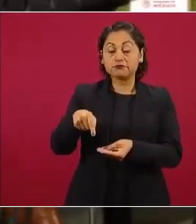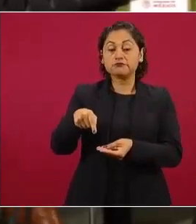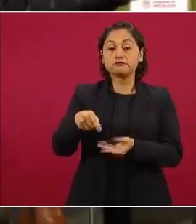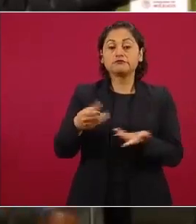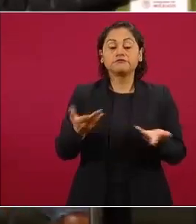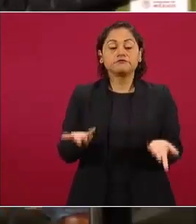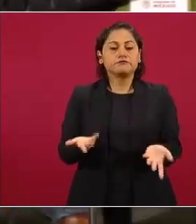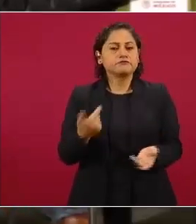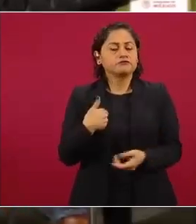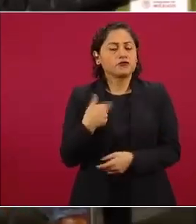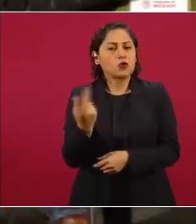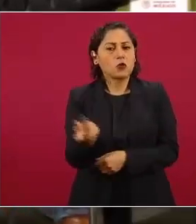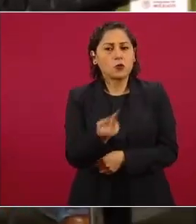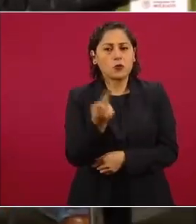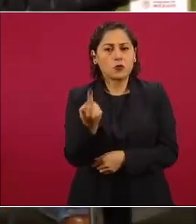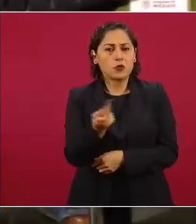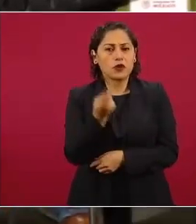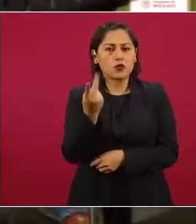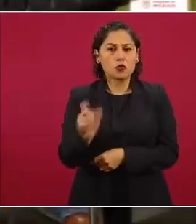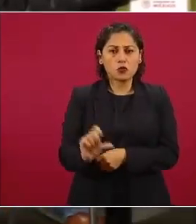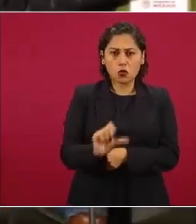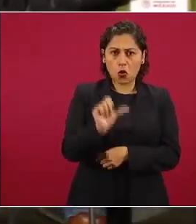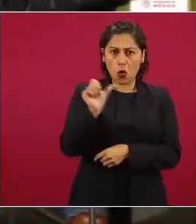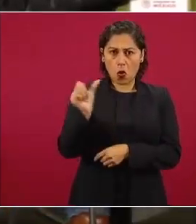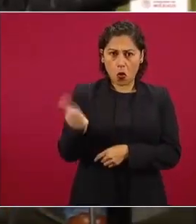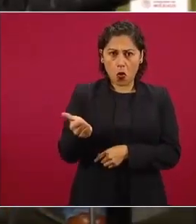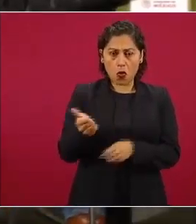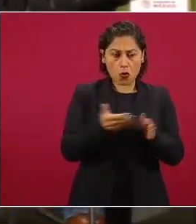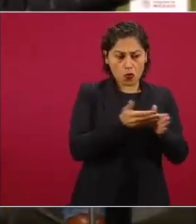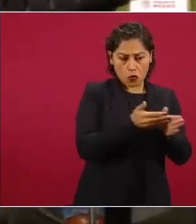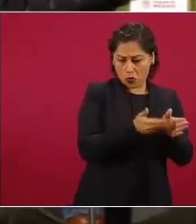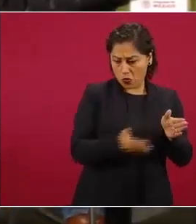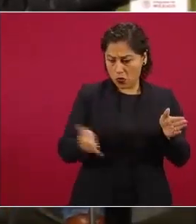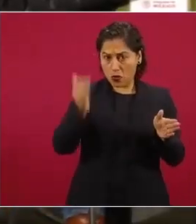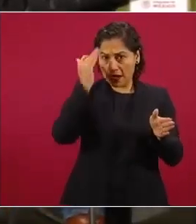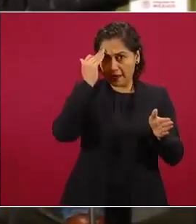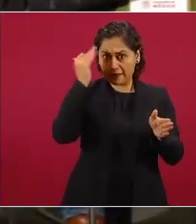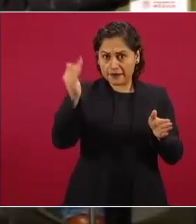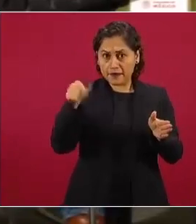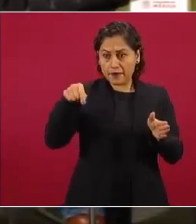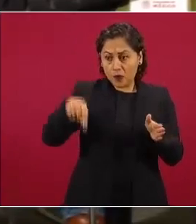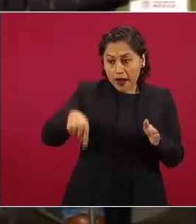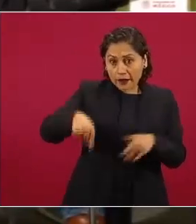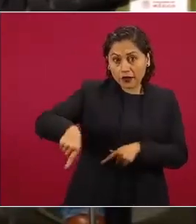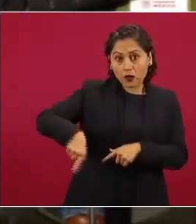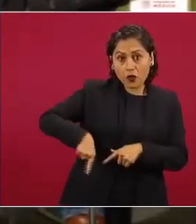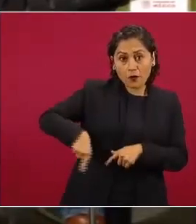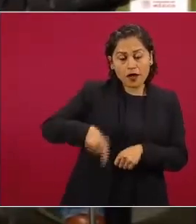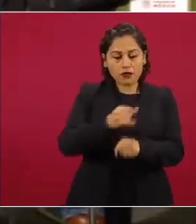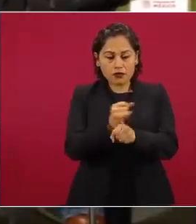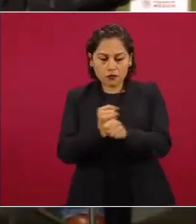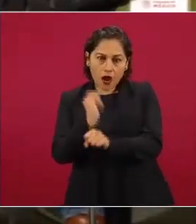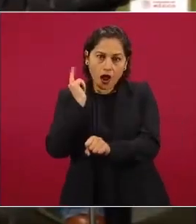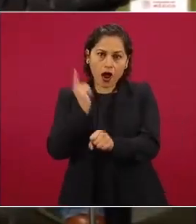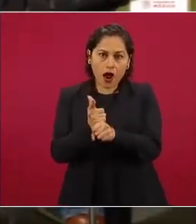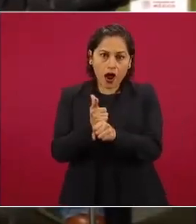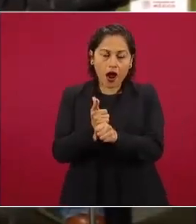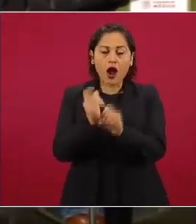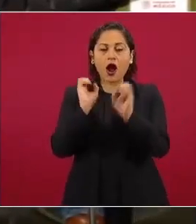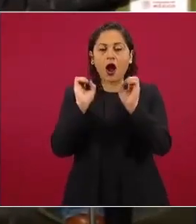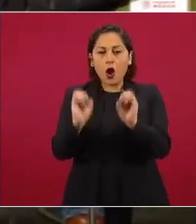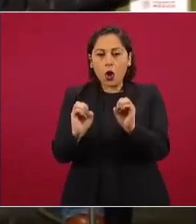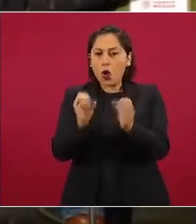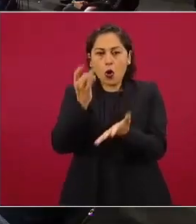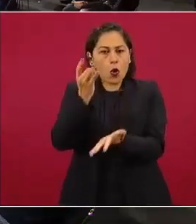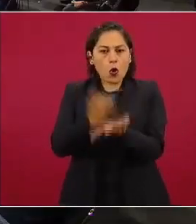hay algún elemento adicional en este tiempo que haya sumado el gobierno mexicano contra Cienfuegos o todo se limita a lo que el